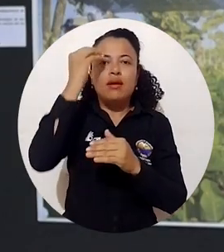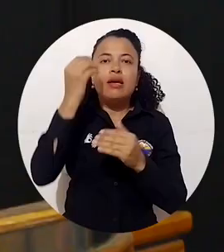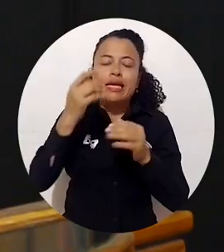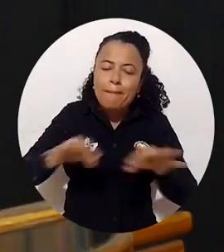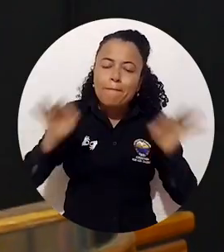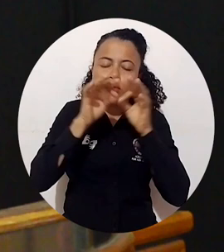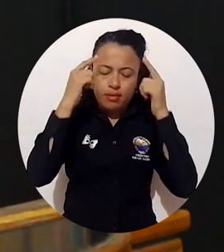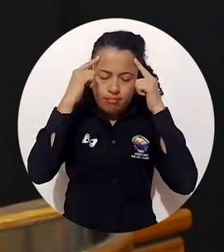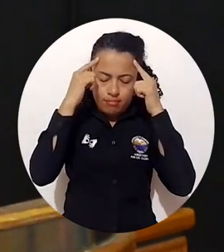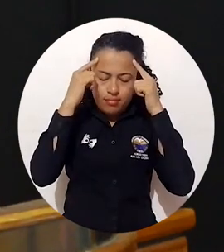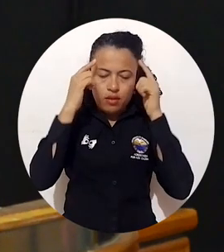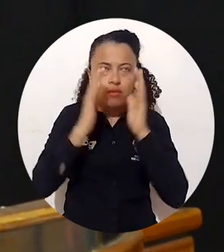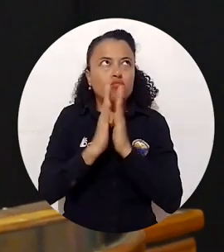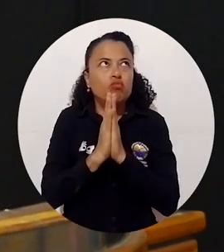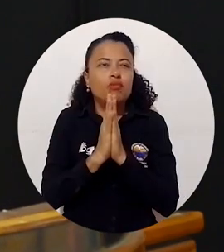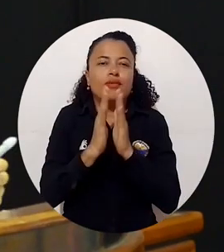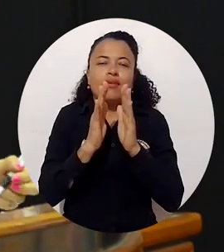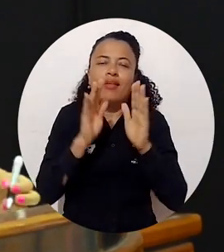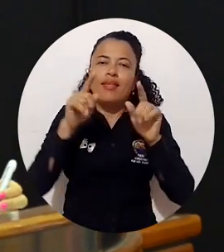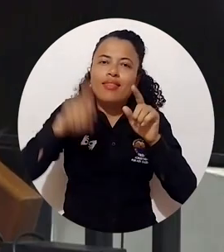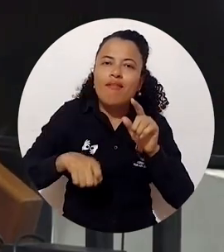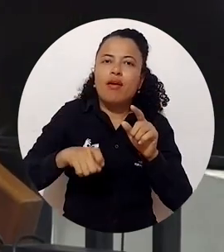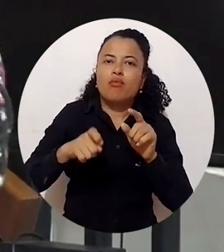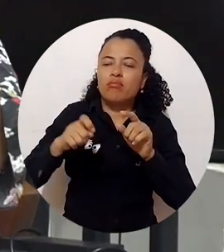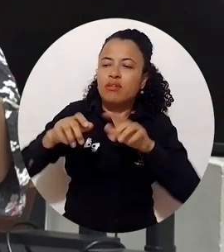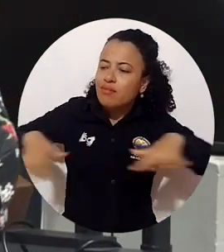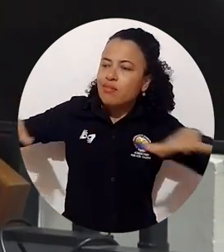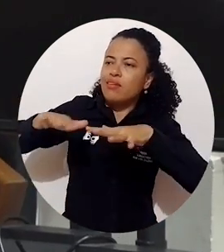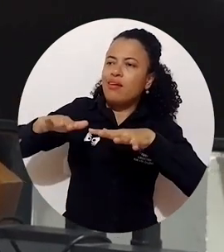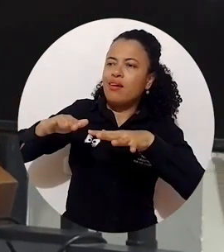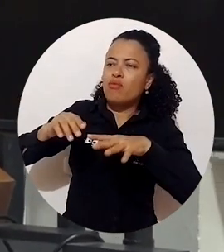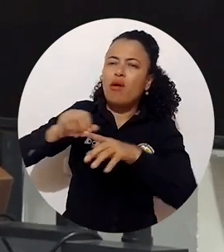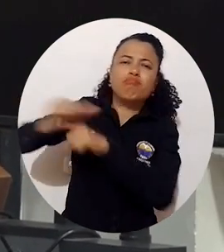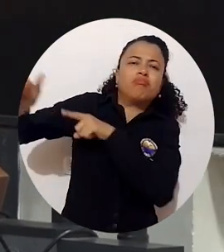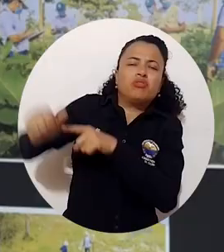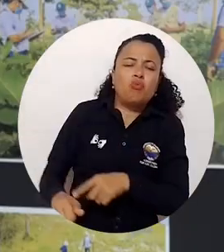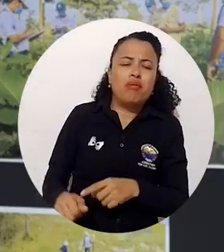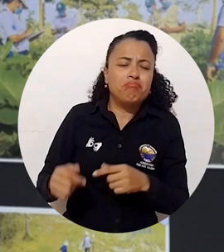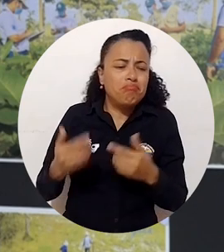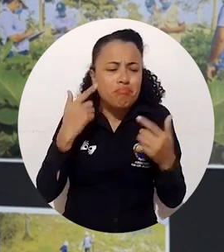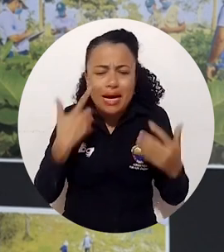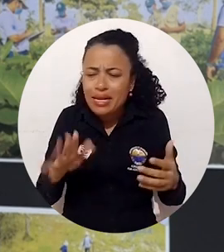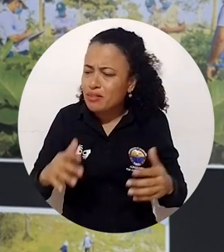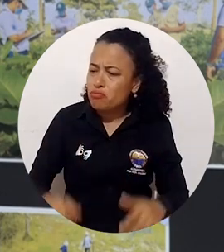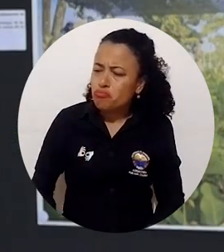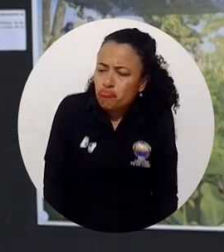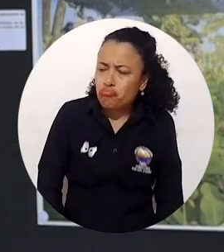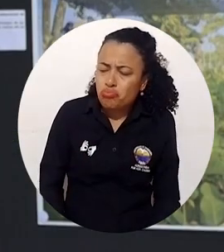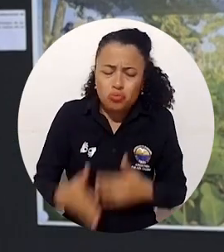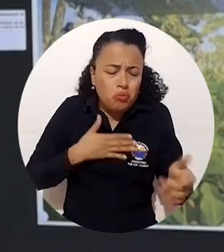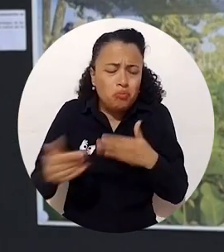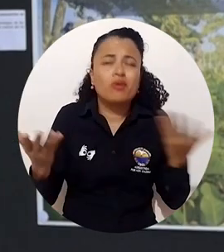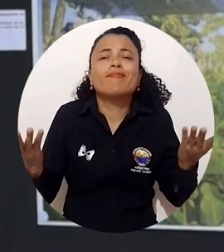estamos dándole la espalda al territorio ancestral o a la madre naturaleza. Hay un espaldarazo y es como si